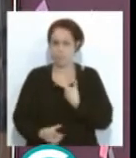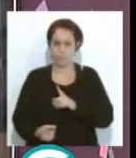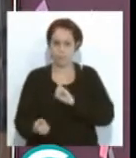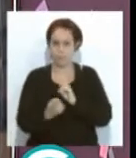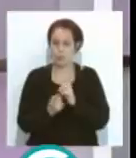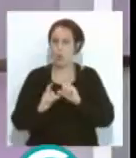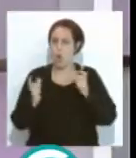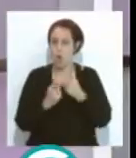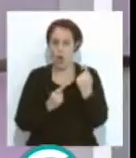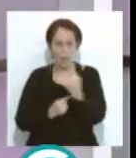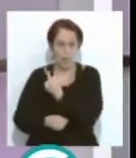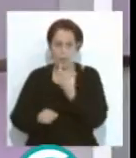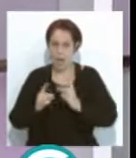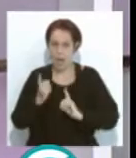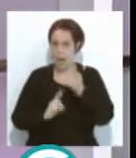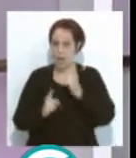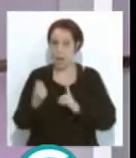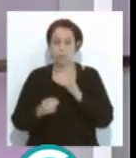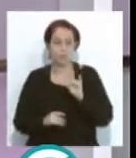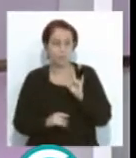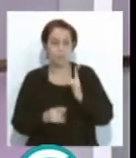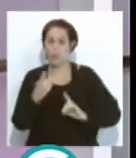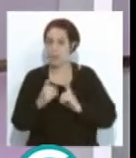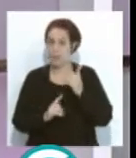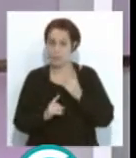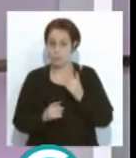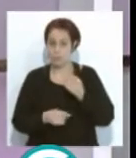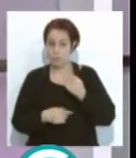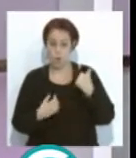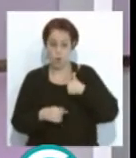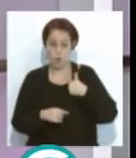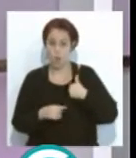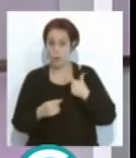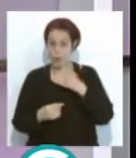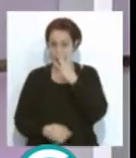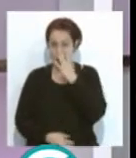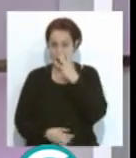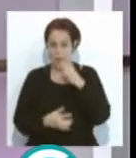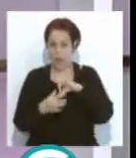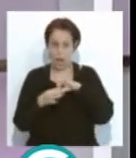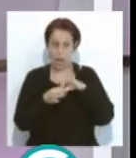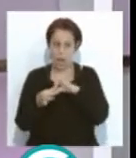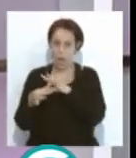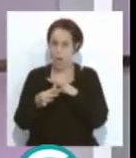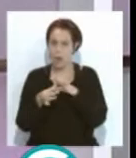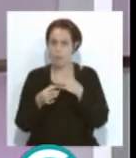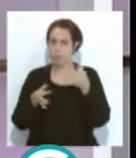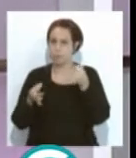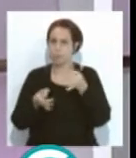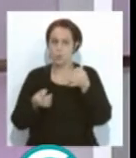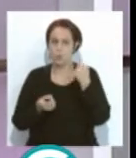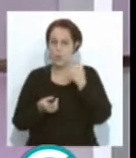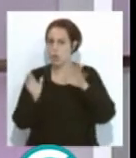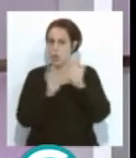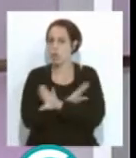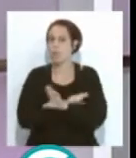cada reunión, ¿verdad? Sí, vamos, constantemente. Yo que me muevo con gente del carnaval siempre, no hay una noche que